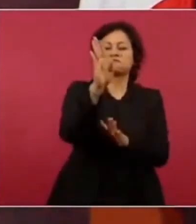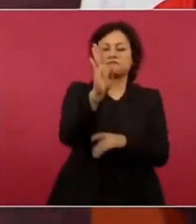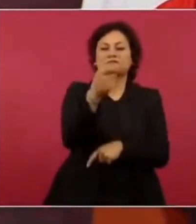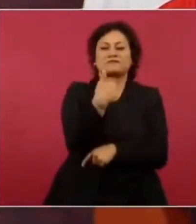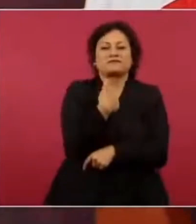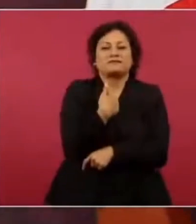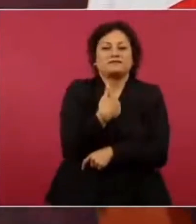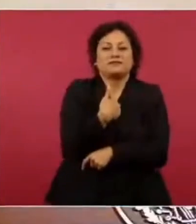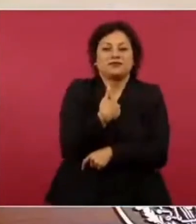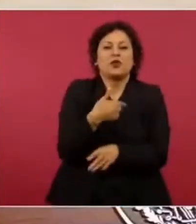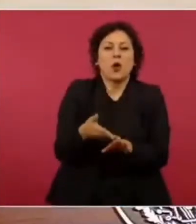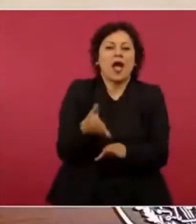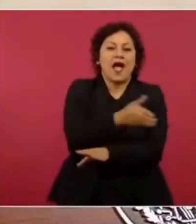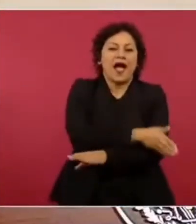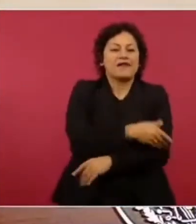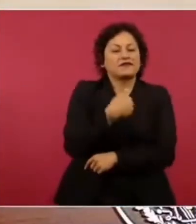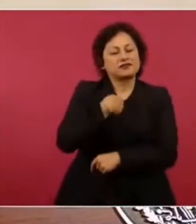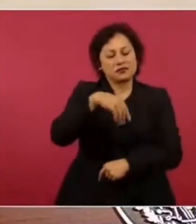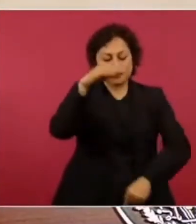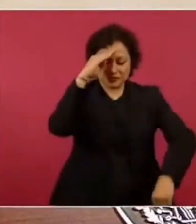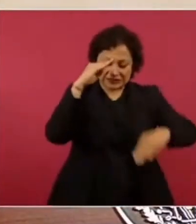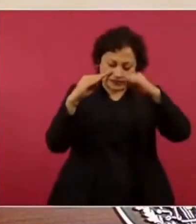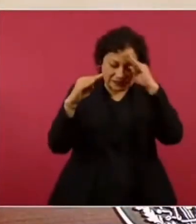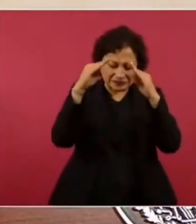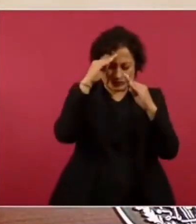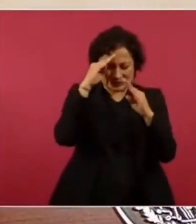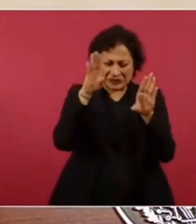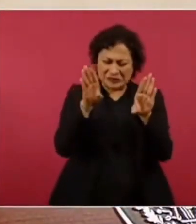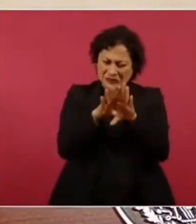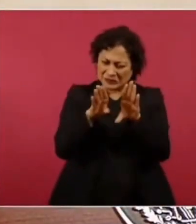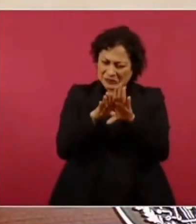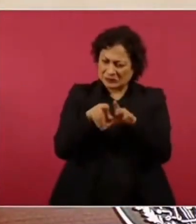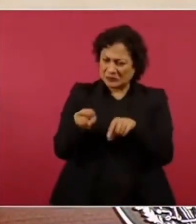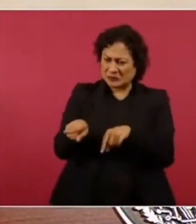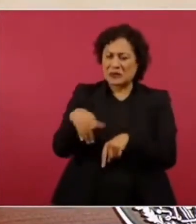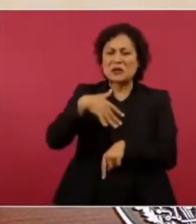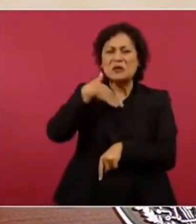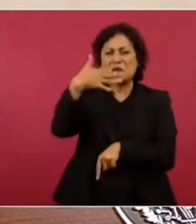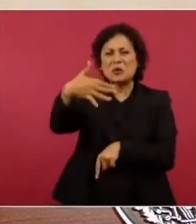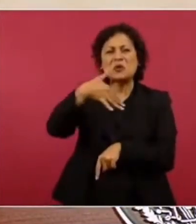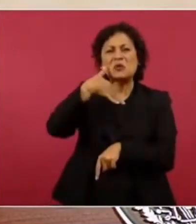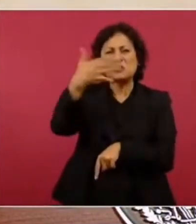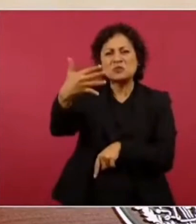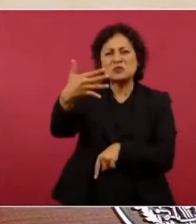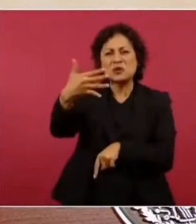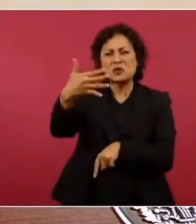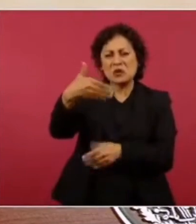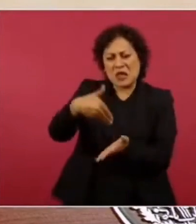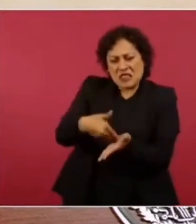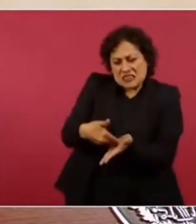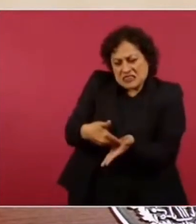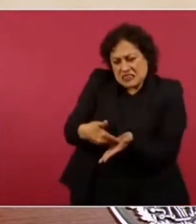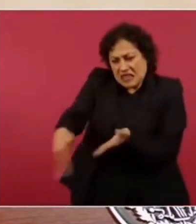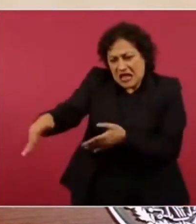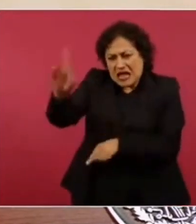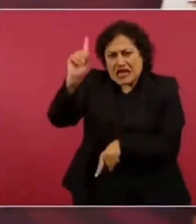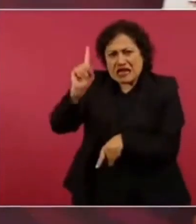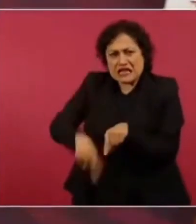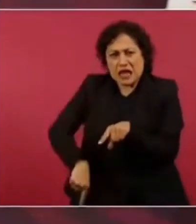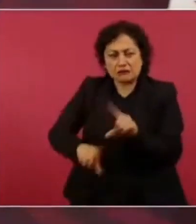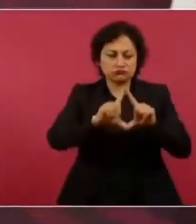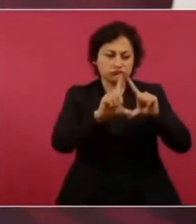cortábamos de tajo con la corrupción íbamos a lograr el renacimiento de México